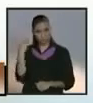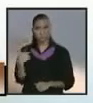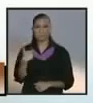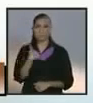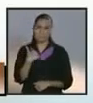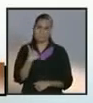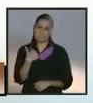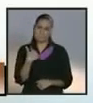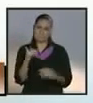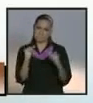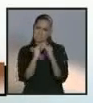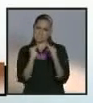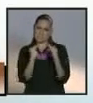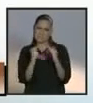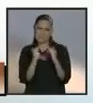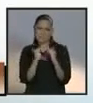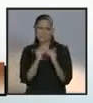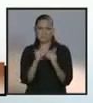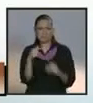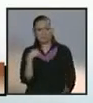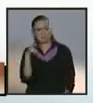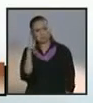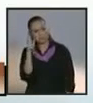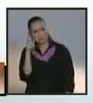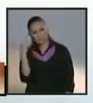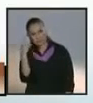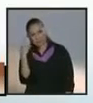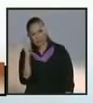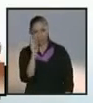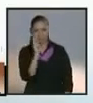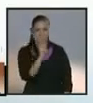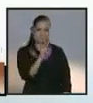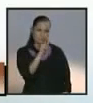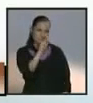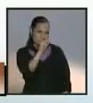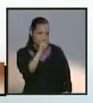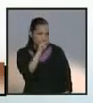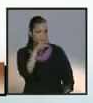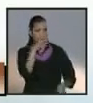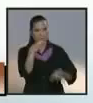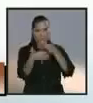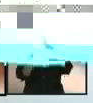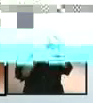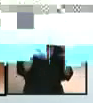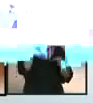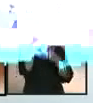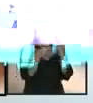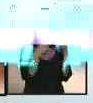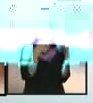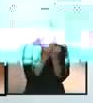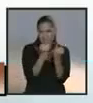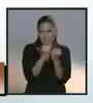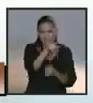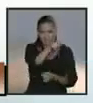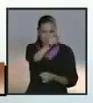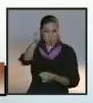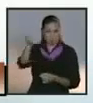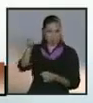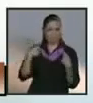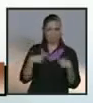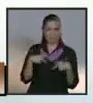casa, escuchando la radio, viendo la televisión, los noticieros, como tú, en tu casa,